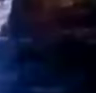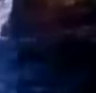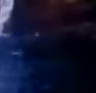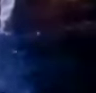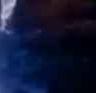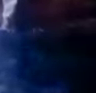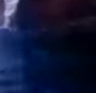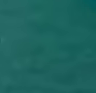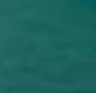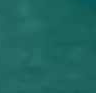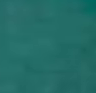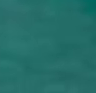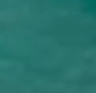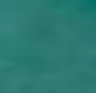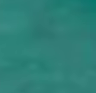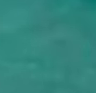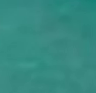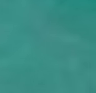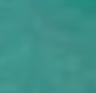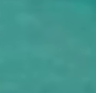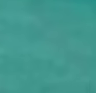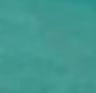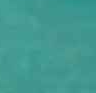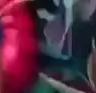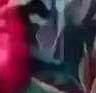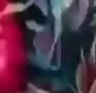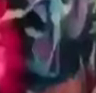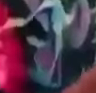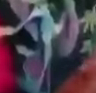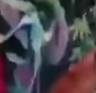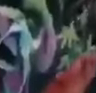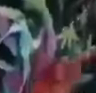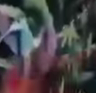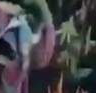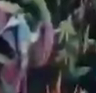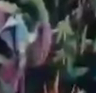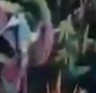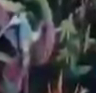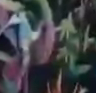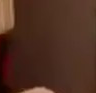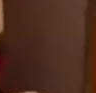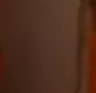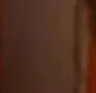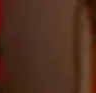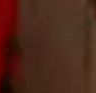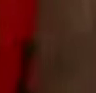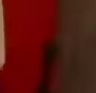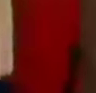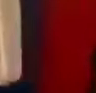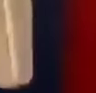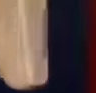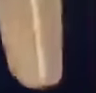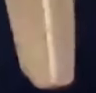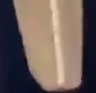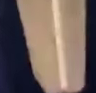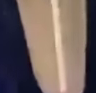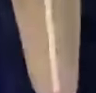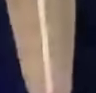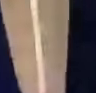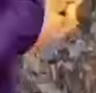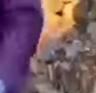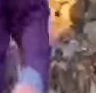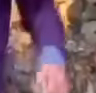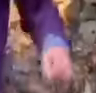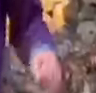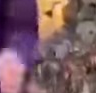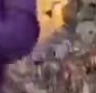tierra hogar de un pueblo libre que en su lucha se afana y en dar ejemplo al